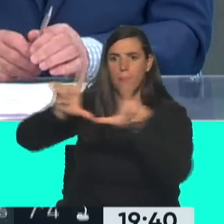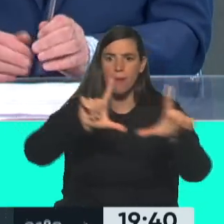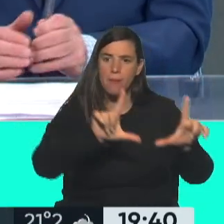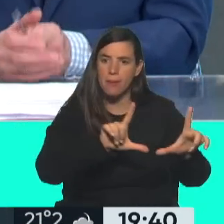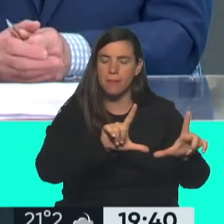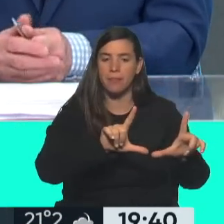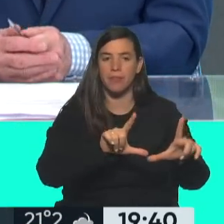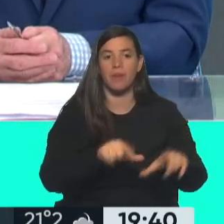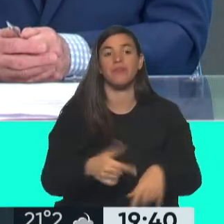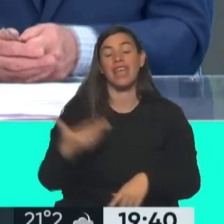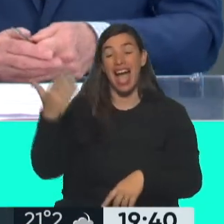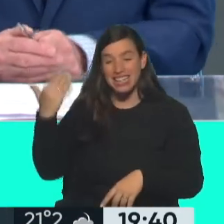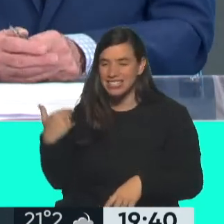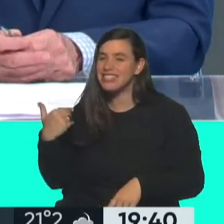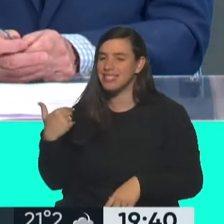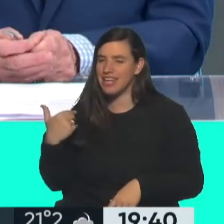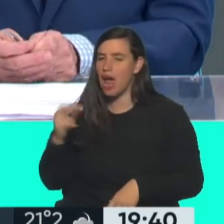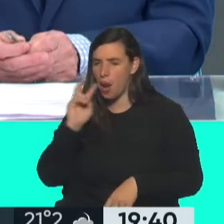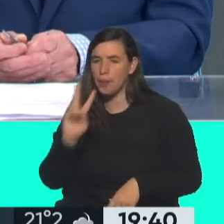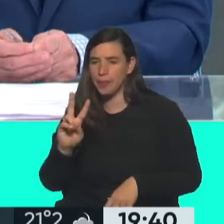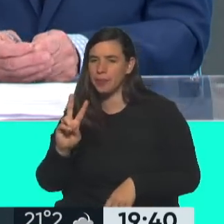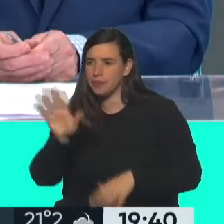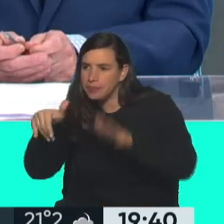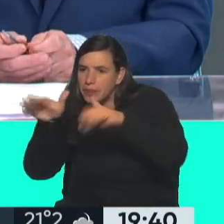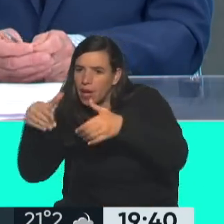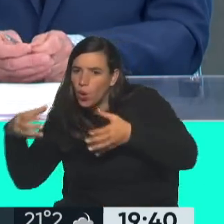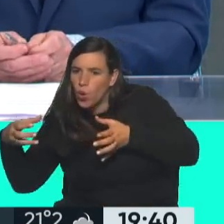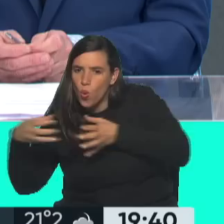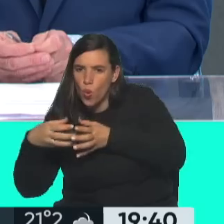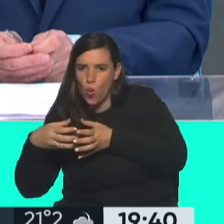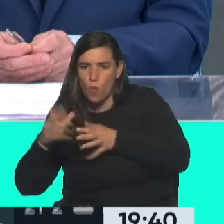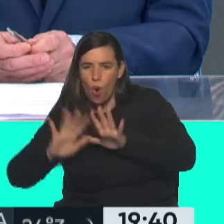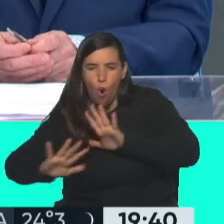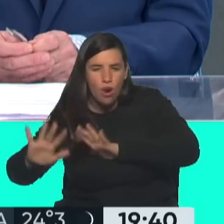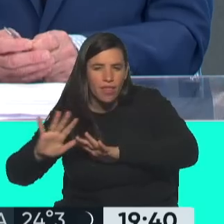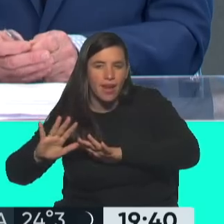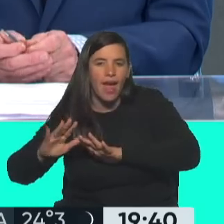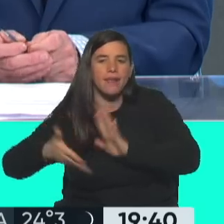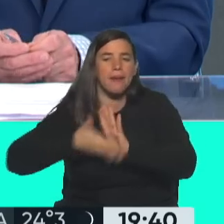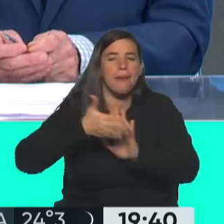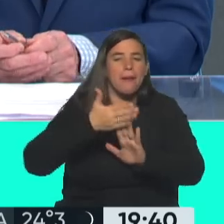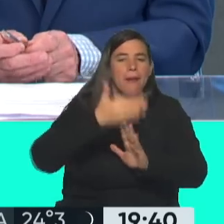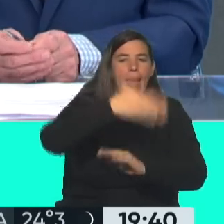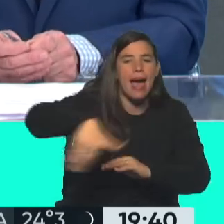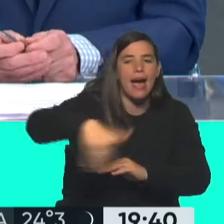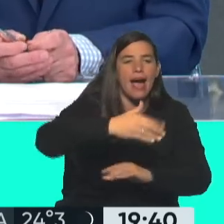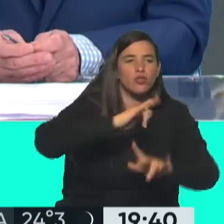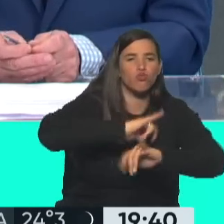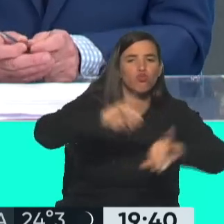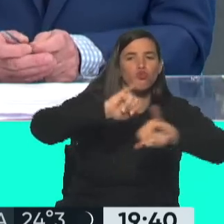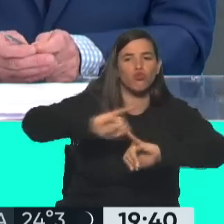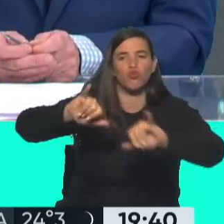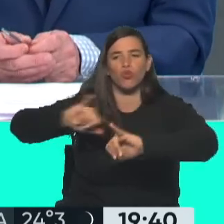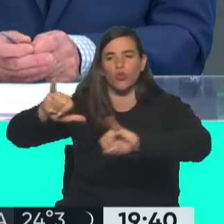agarró a algunos intendentes y empezó a, por lo menos, manifestar la necesidad de salir a patear la calle, Guado de Pedro,